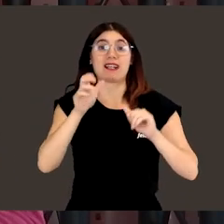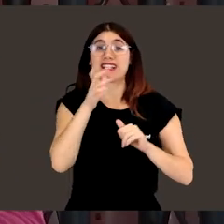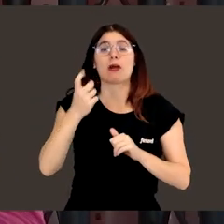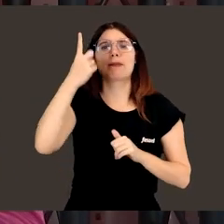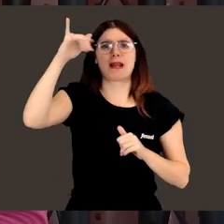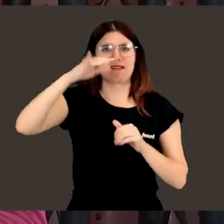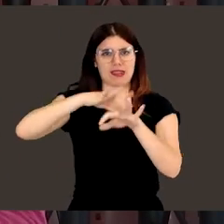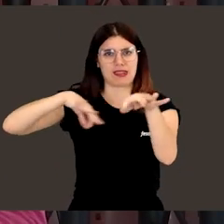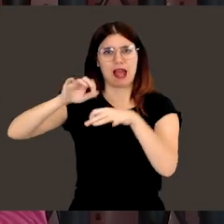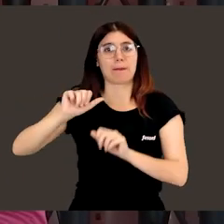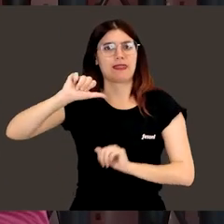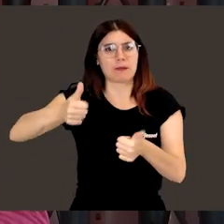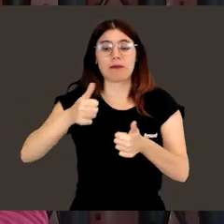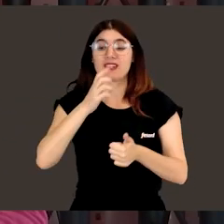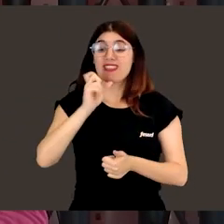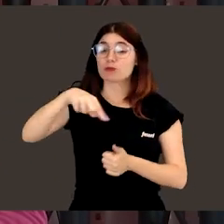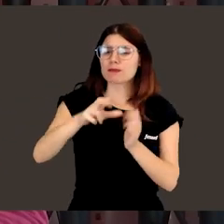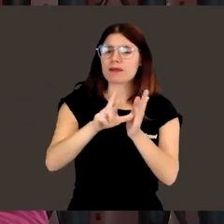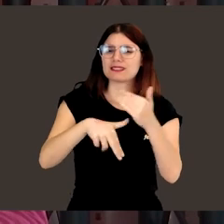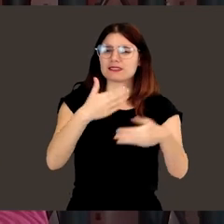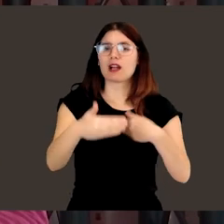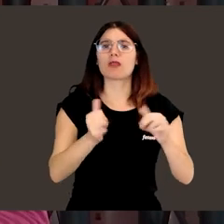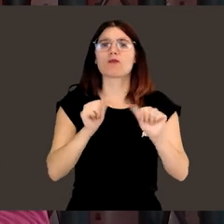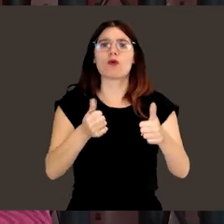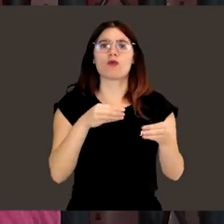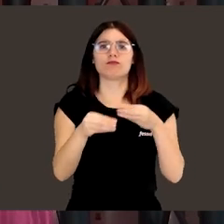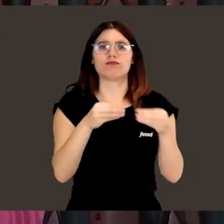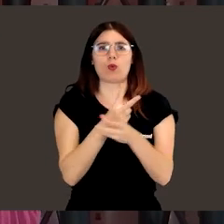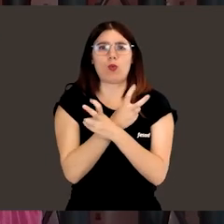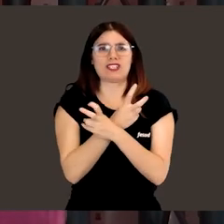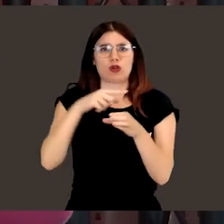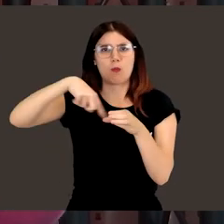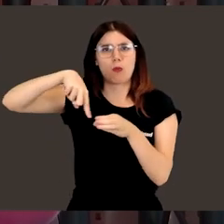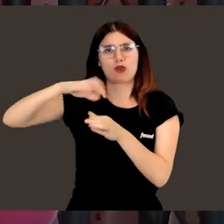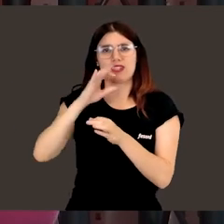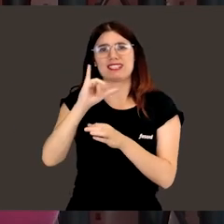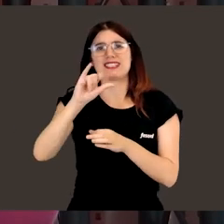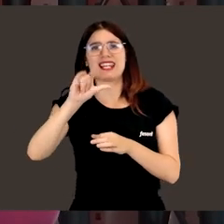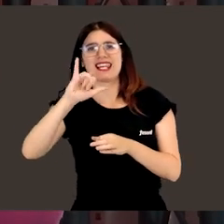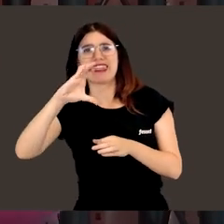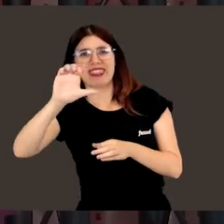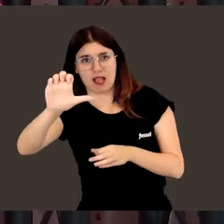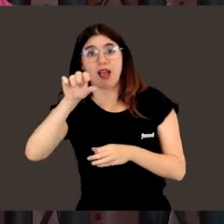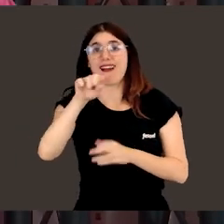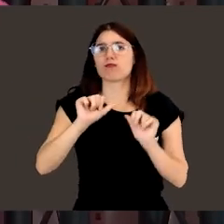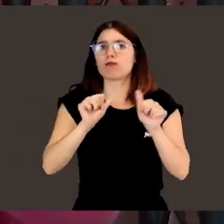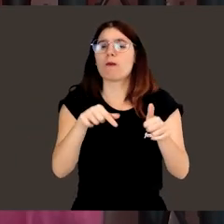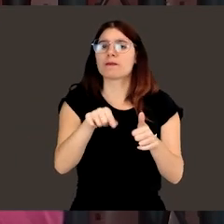podía hacer con cerámicas. Eso fue el principio. Y luego ya, más tarde, es cuando empezamos con los materiales mesoporosos de sílice,